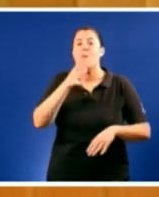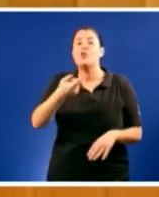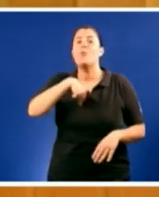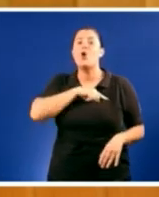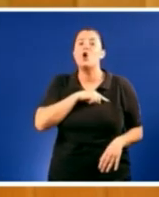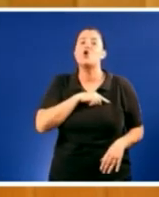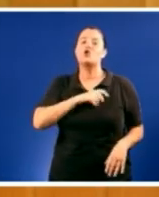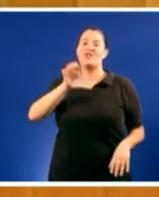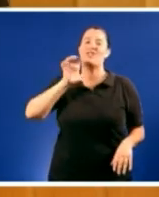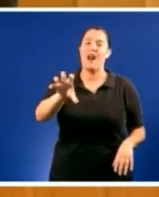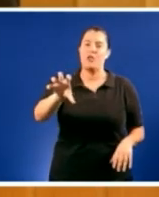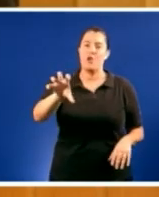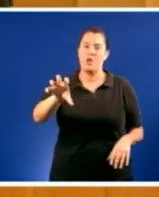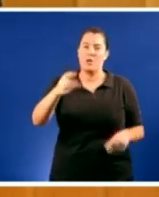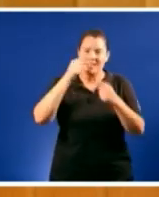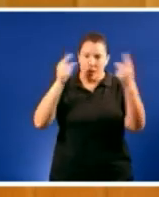nación a ver se se entera